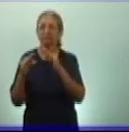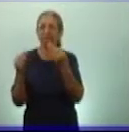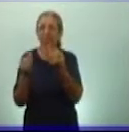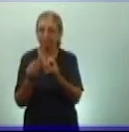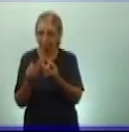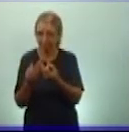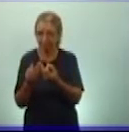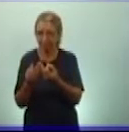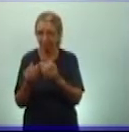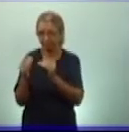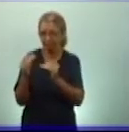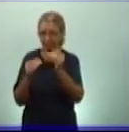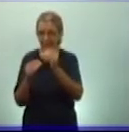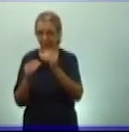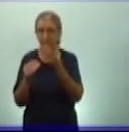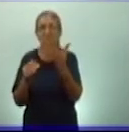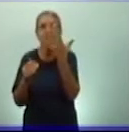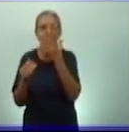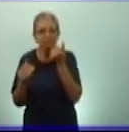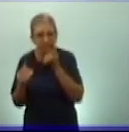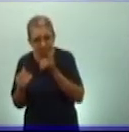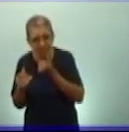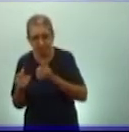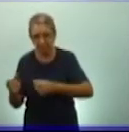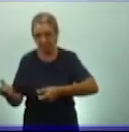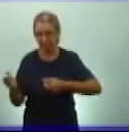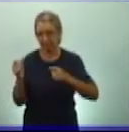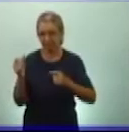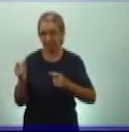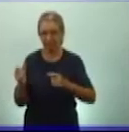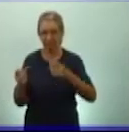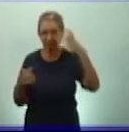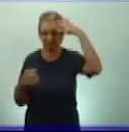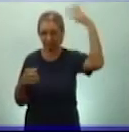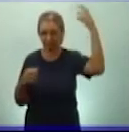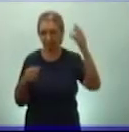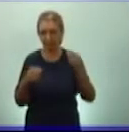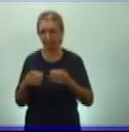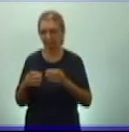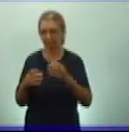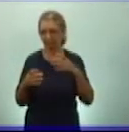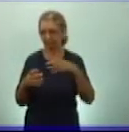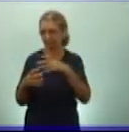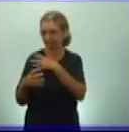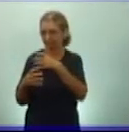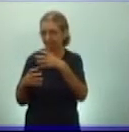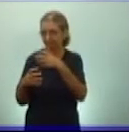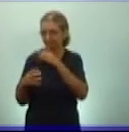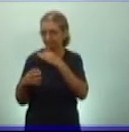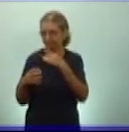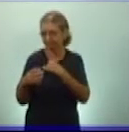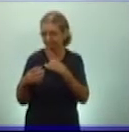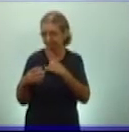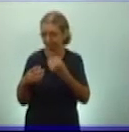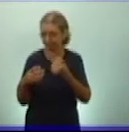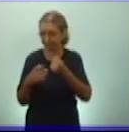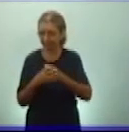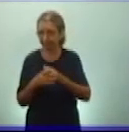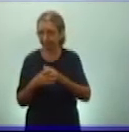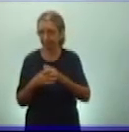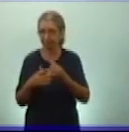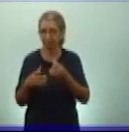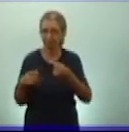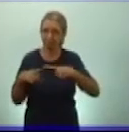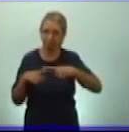y los soldados. Dice que así estaban distribuidas las tierras en esta civilización Inca en tres partes. Una para los miembros de la IU,